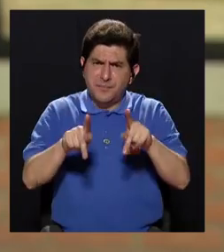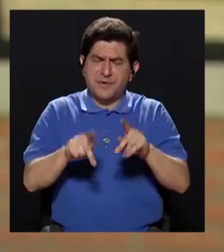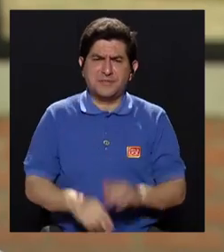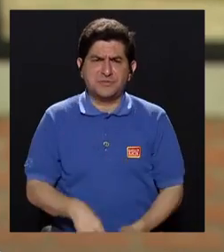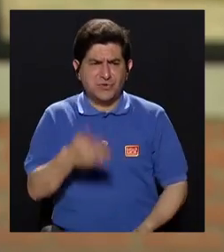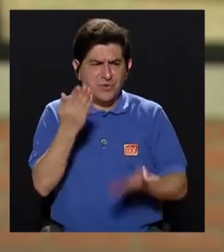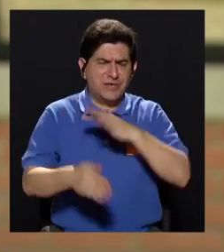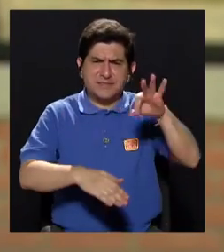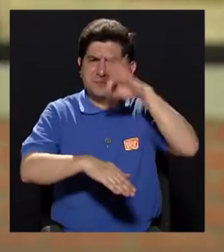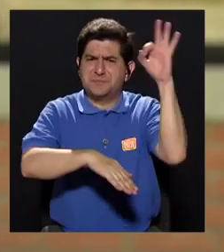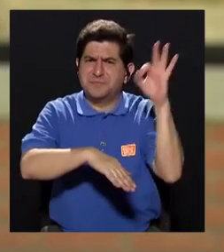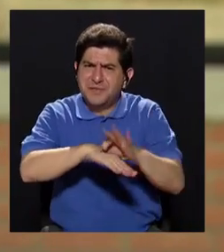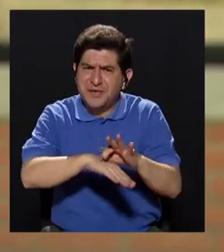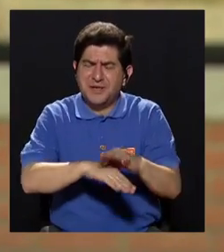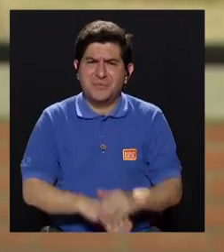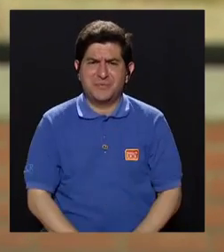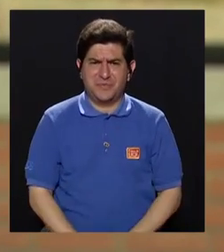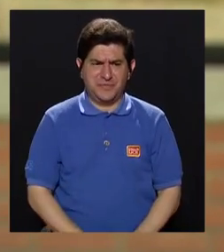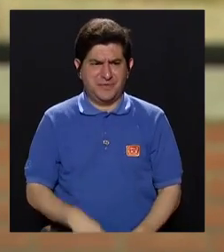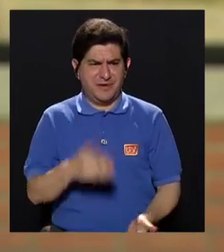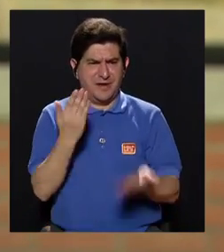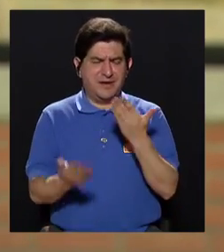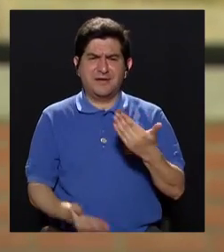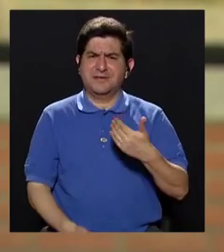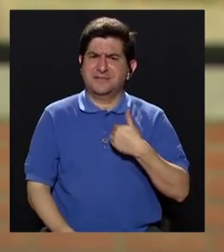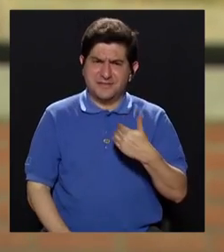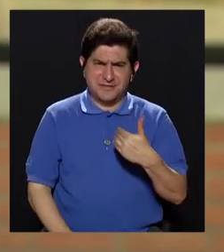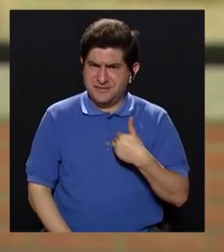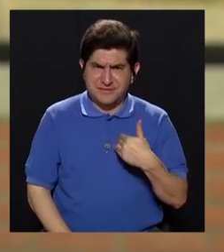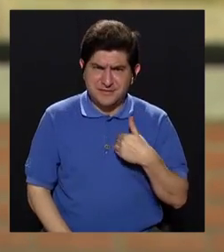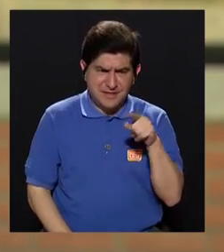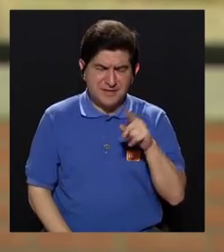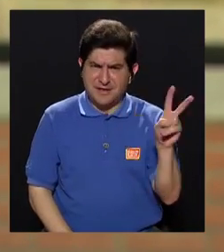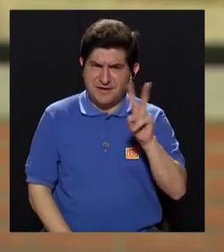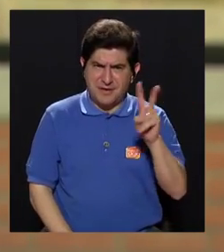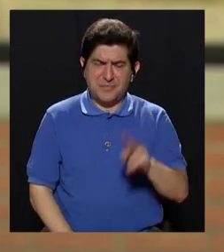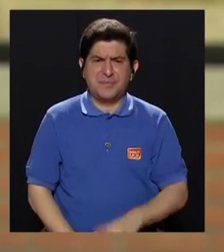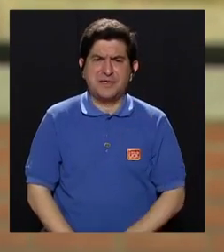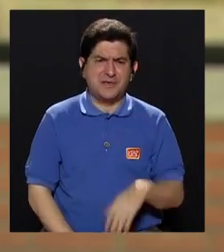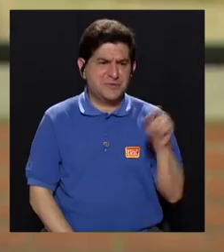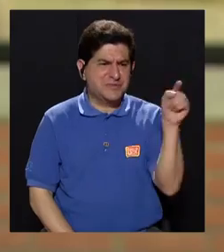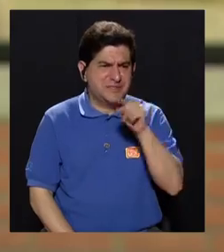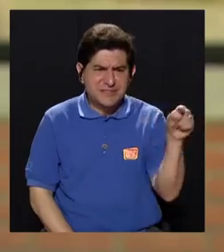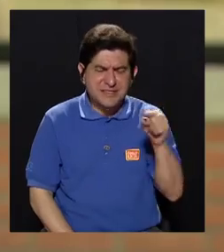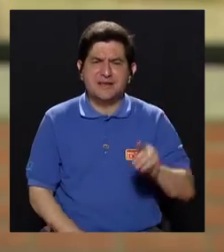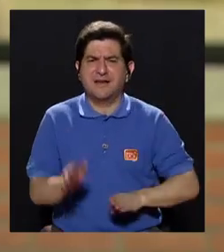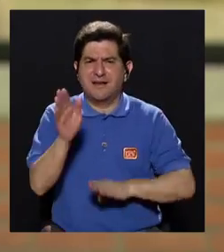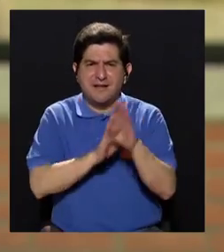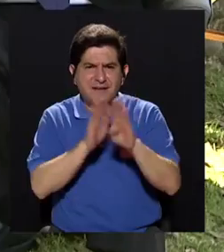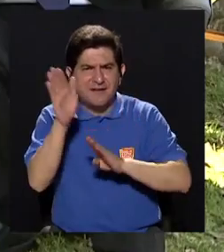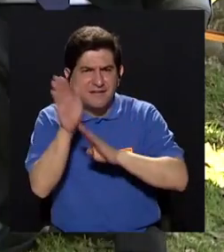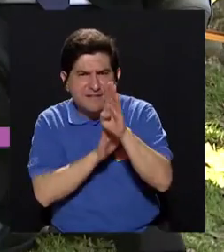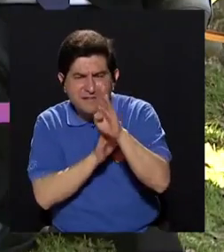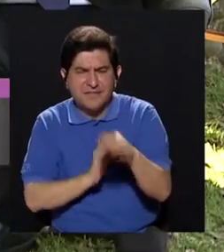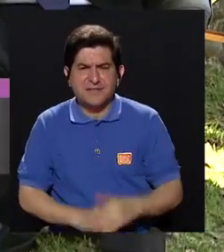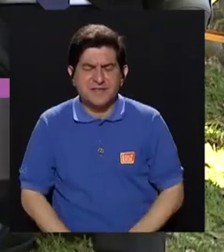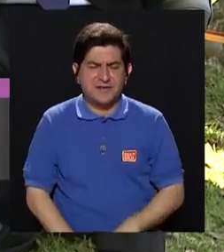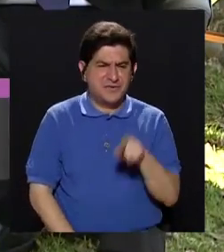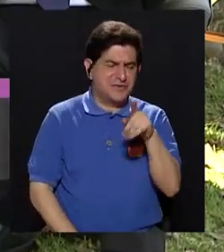que sufren una picadura por un mosquito que viene, que tiene el virus del Zika, y que desarrolla